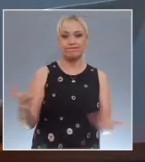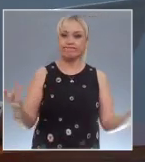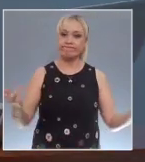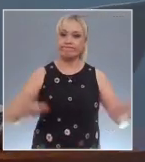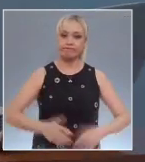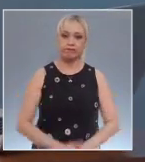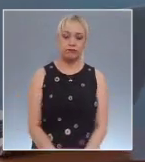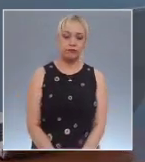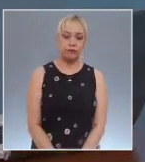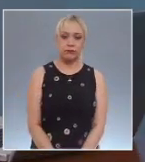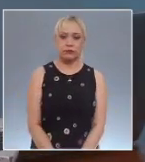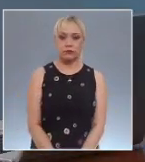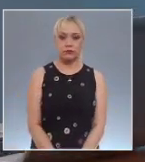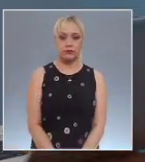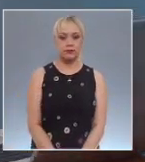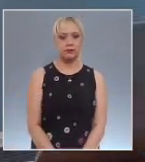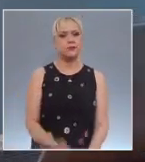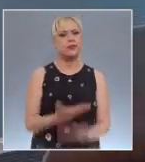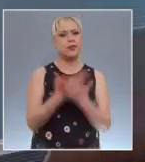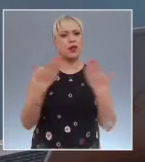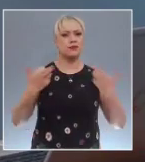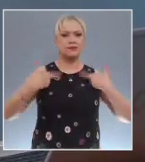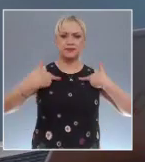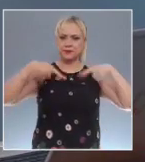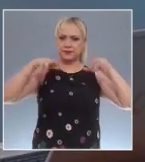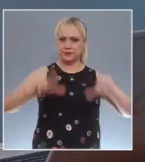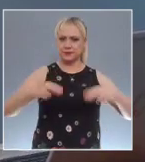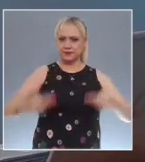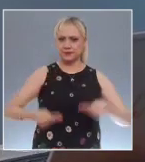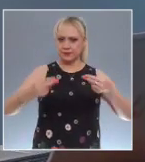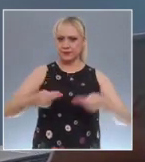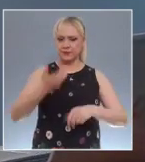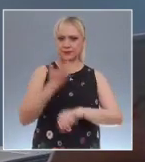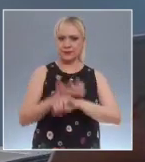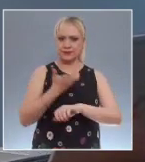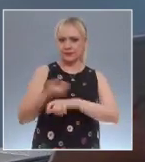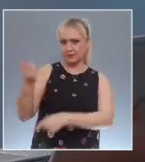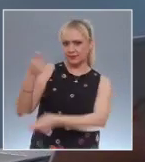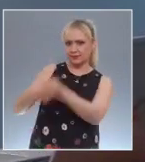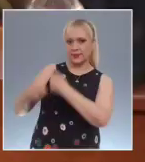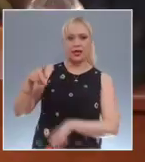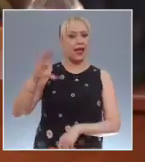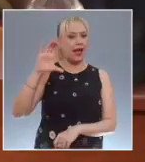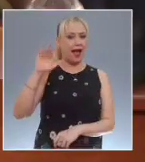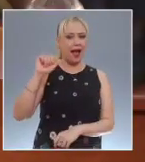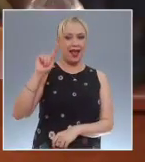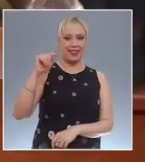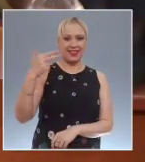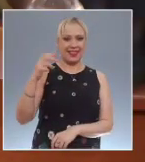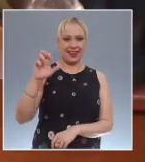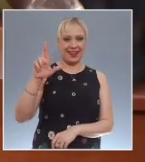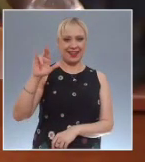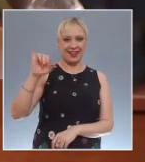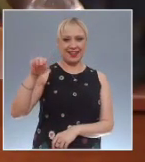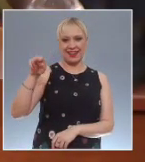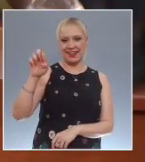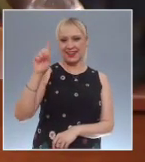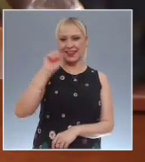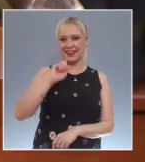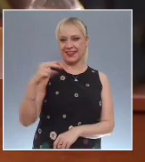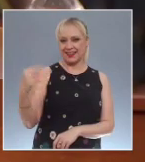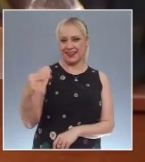La representante comercial de Estados Unidos, Catherine Tai, pidió al gobierno de México revisar los derechos laborales